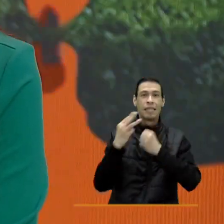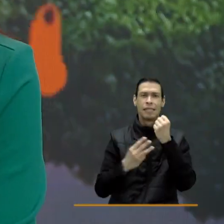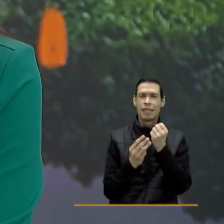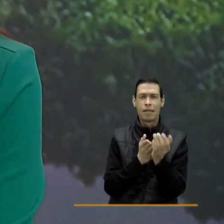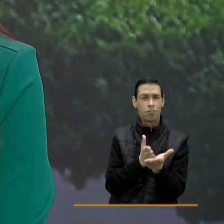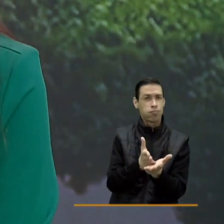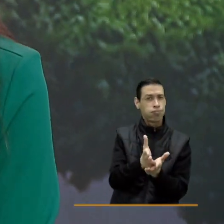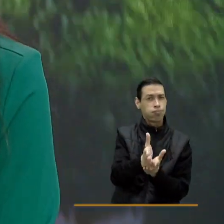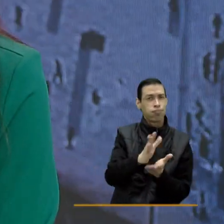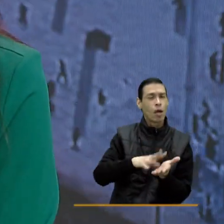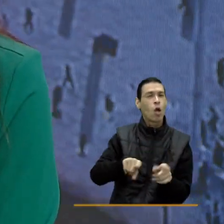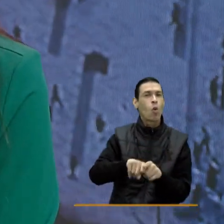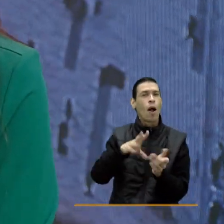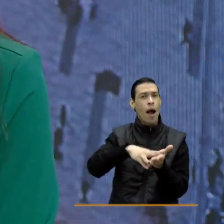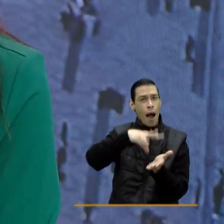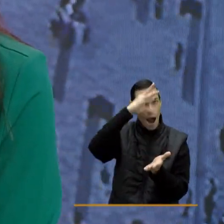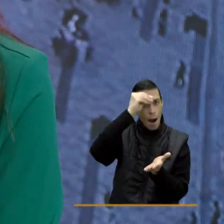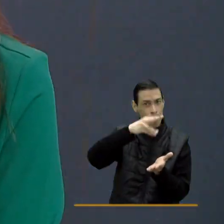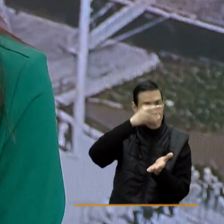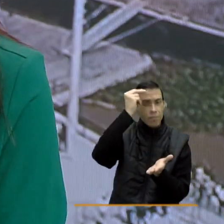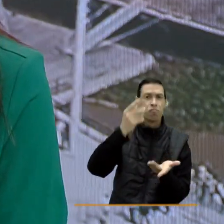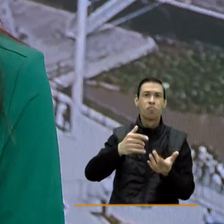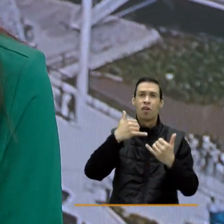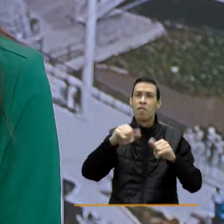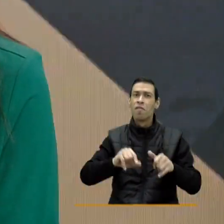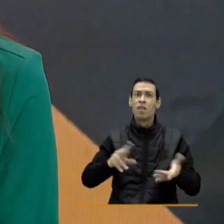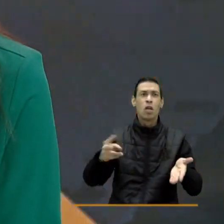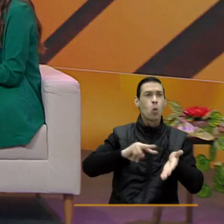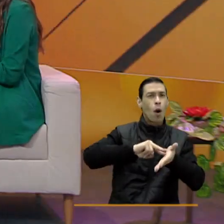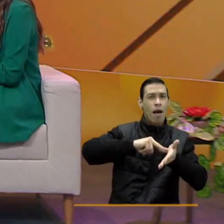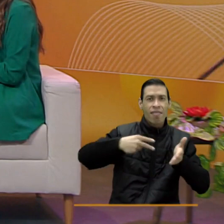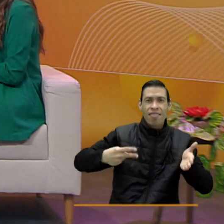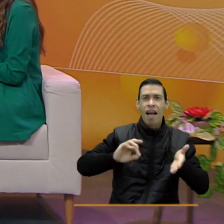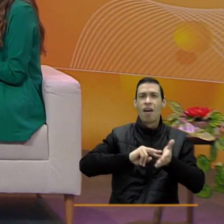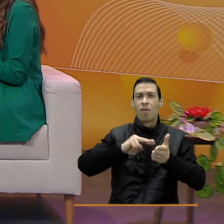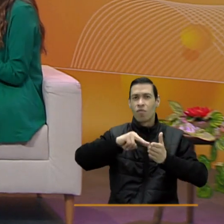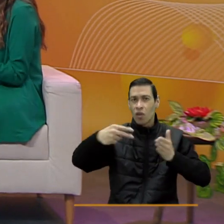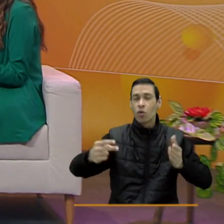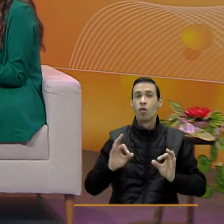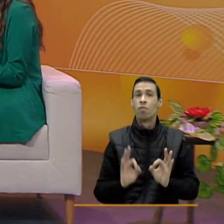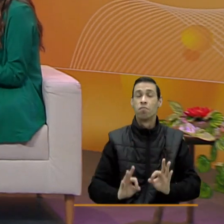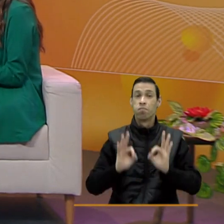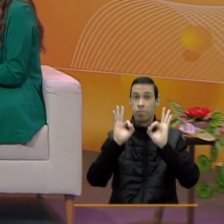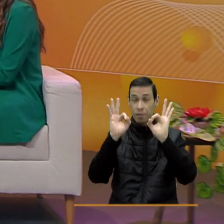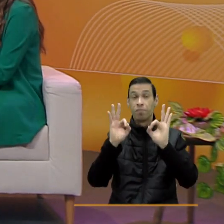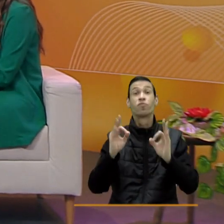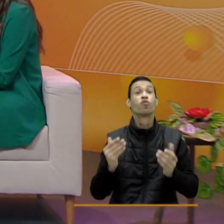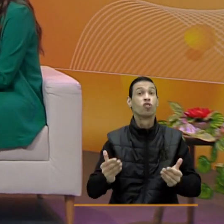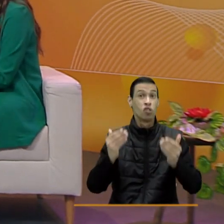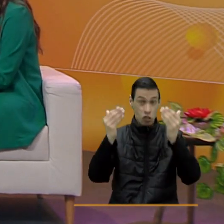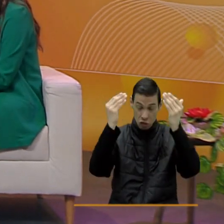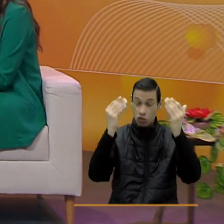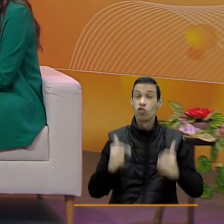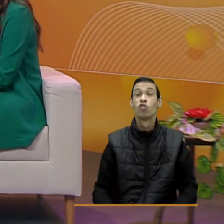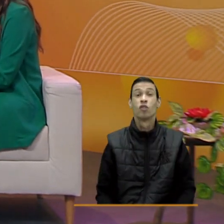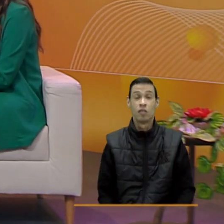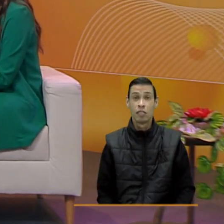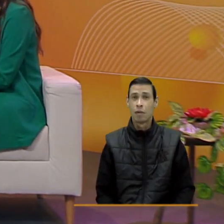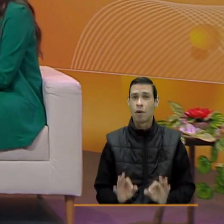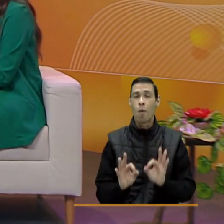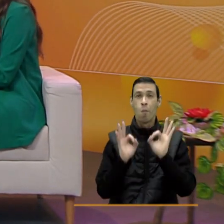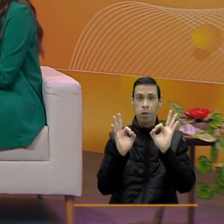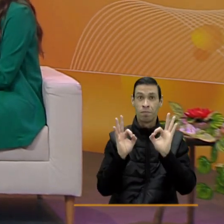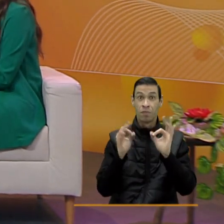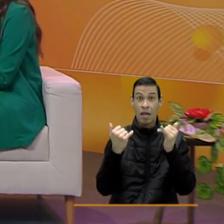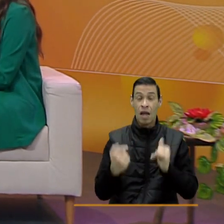poder continuar un programa de formación y así puedan terminar sus estudios de una manera adecuada. Entonces me parece excelente lo que están